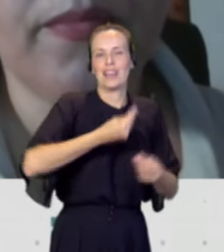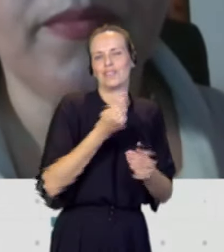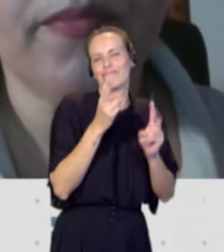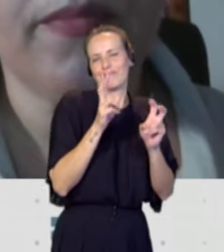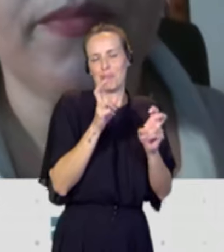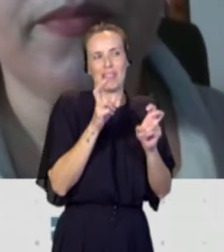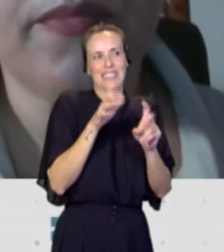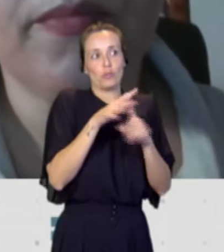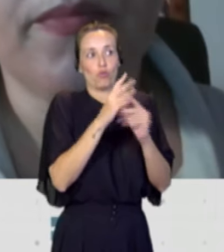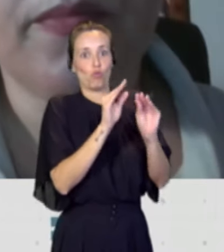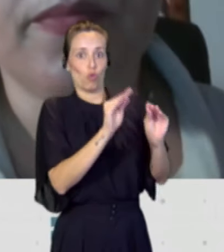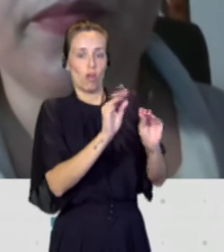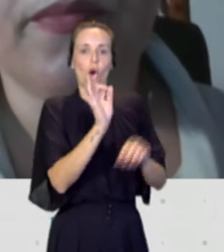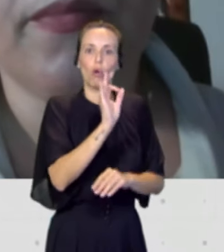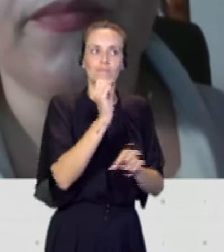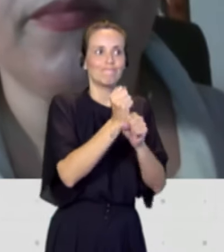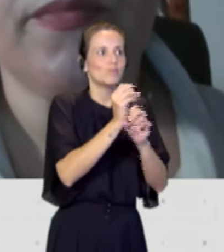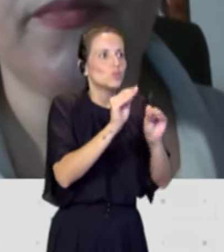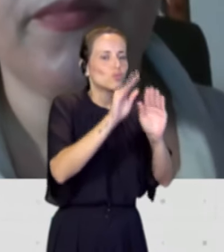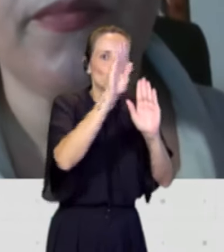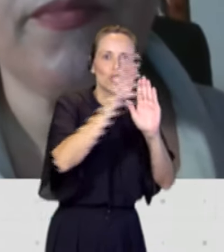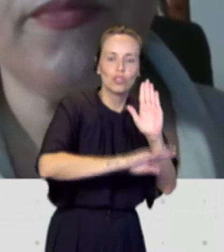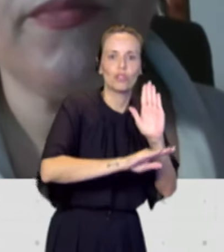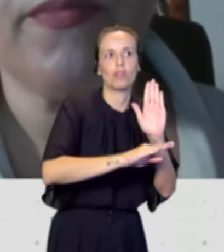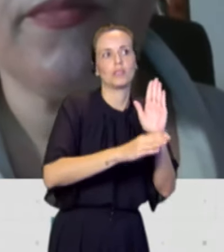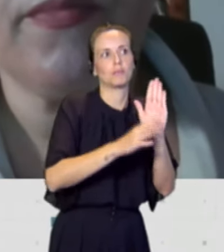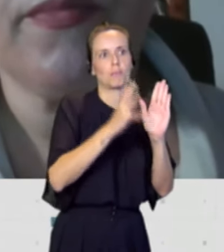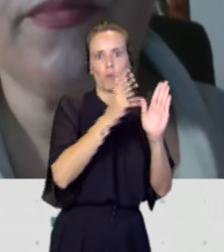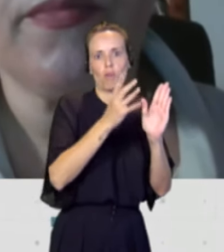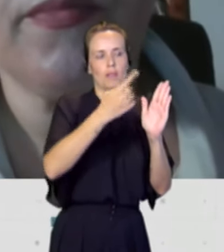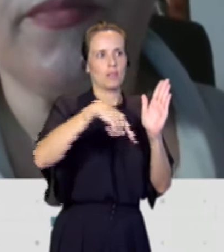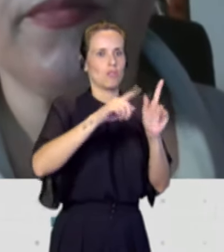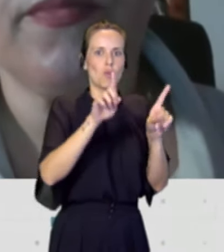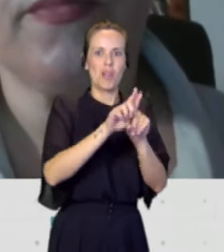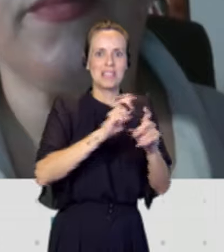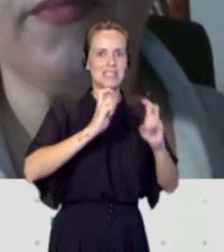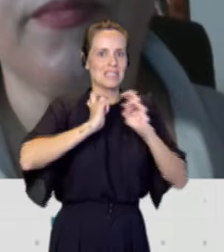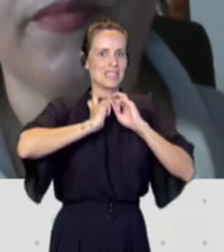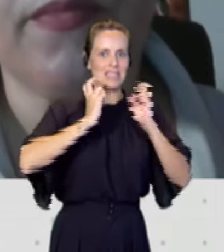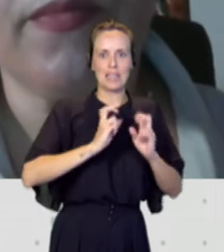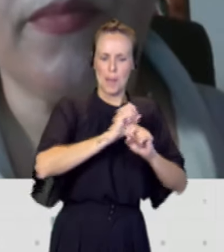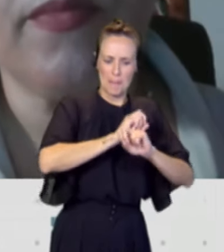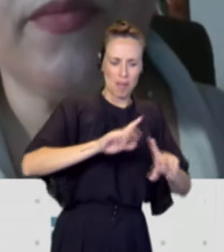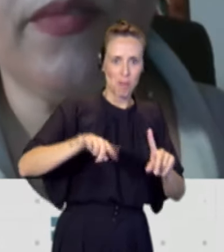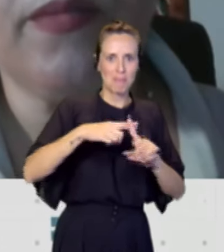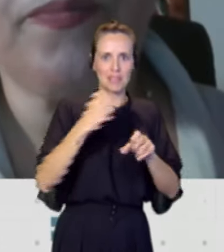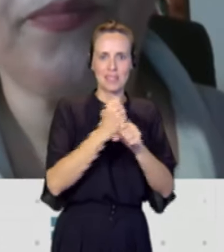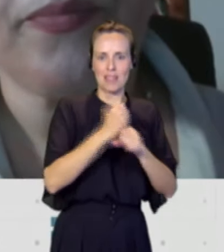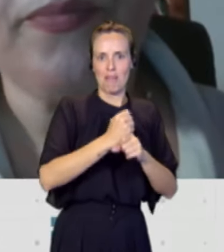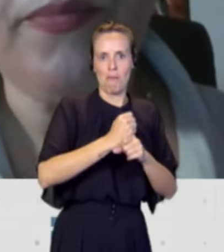las condiciones en las que están trabajando estas personas que cada vez se ven sometidas a más estrés y a más carga de trabajo, ¿es así?